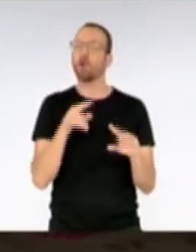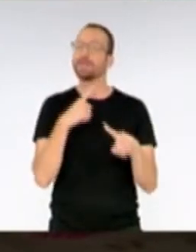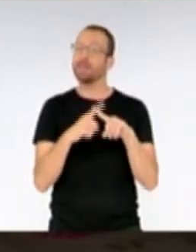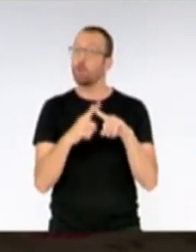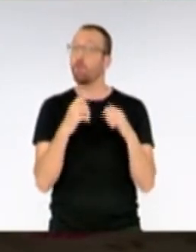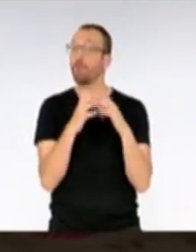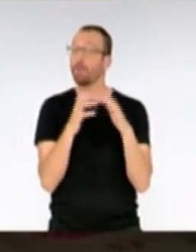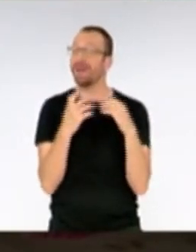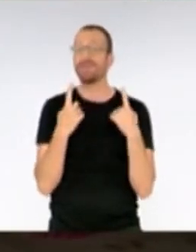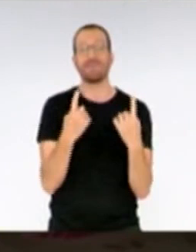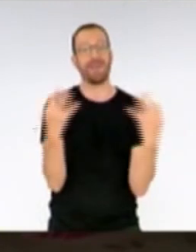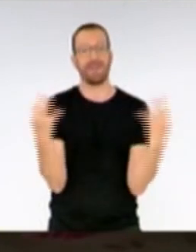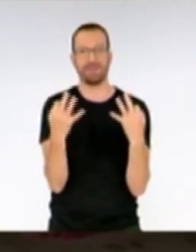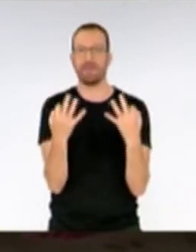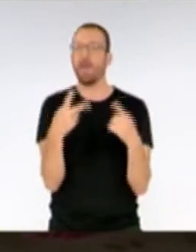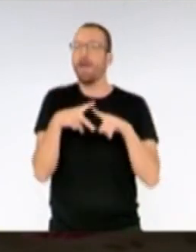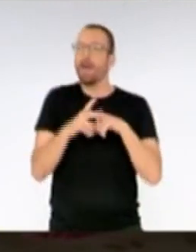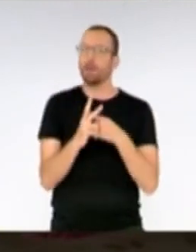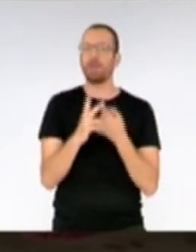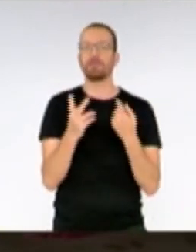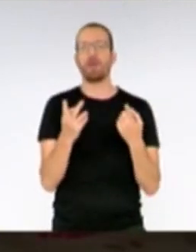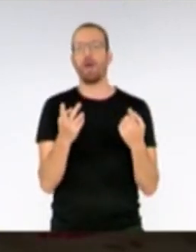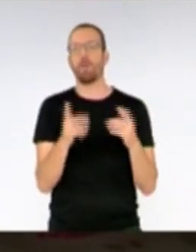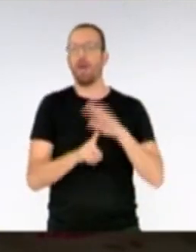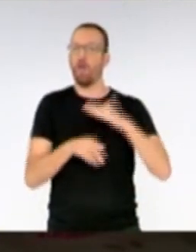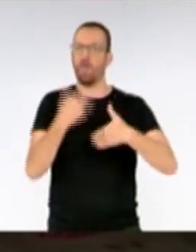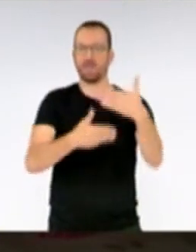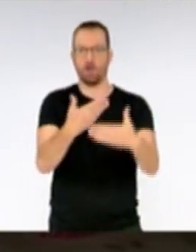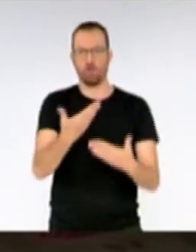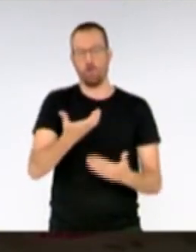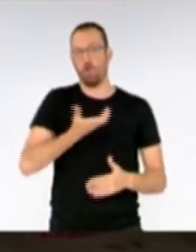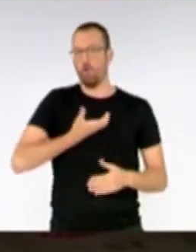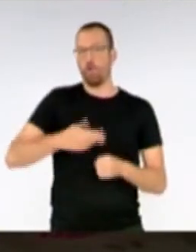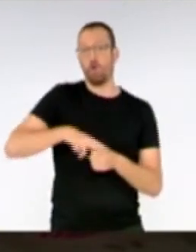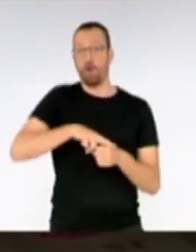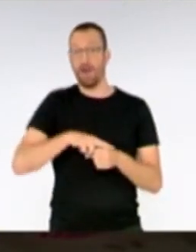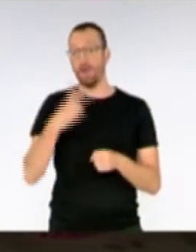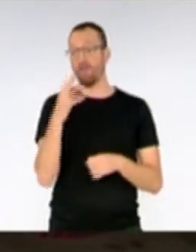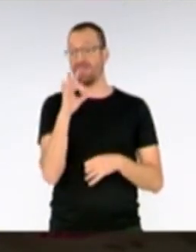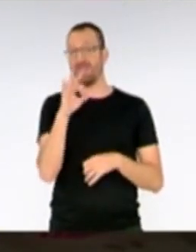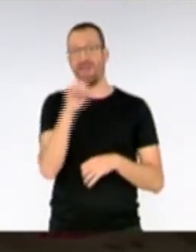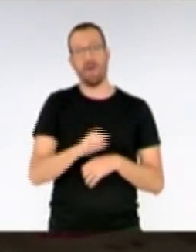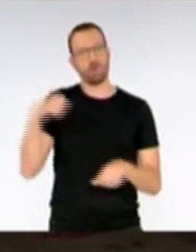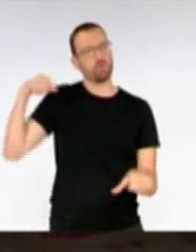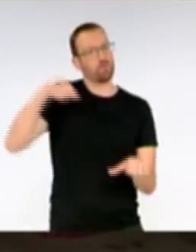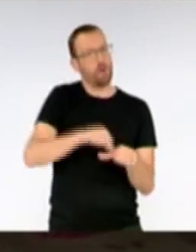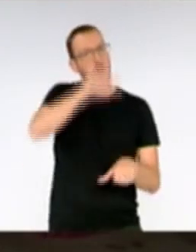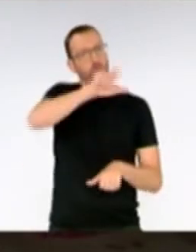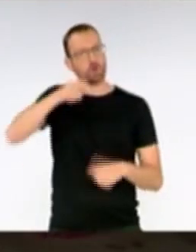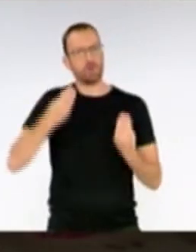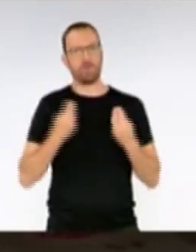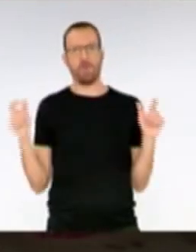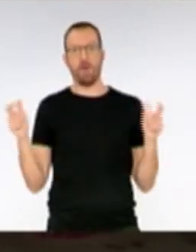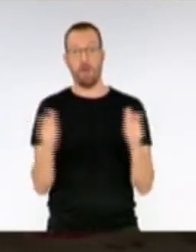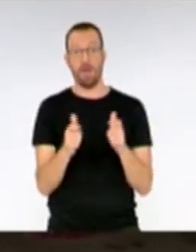Cruz de la Palma es una herramienta que puede ser una herramienta de desarrollo local. Santa Cruz de la Palma en los últimos 20 años ha perdido población. Desde el